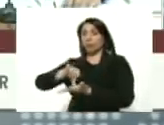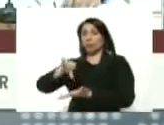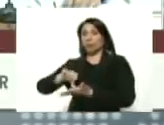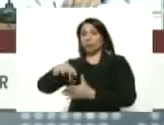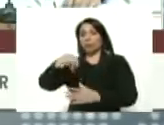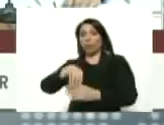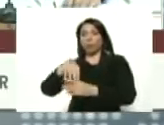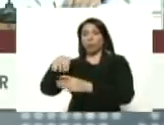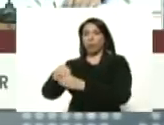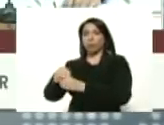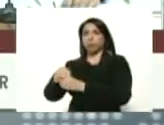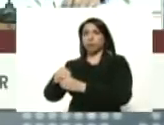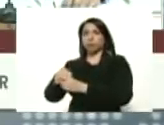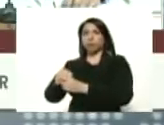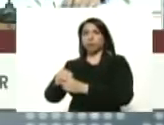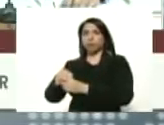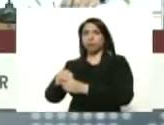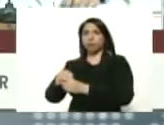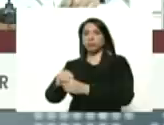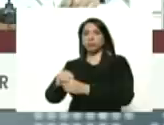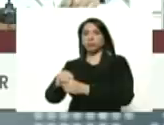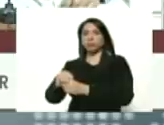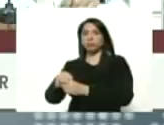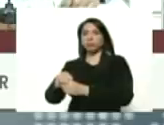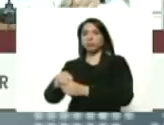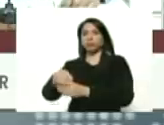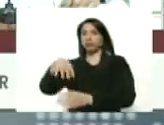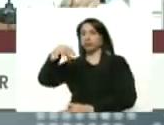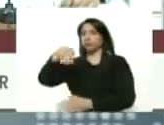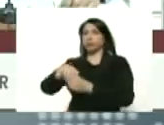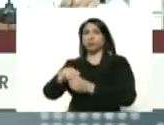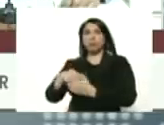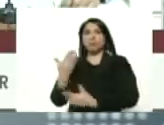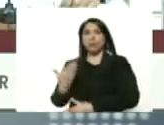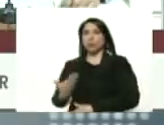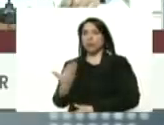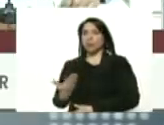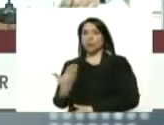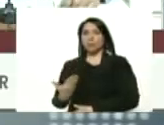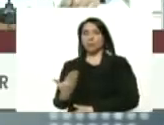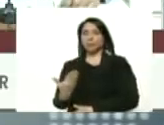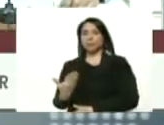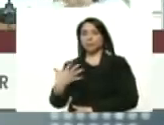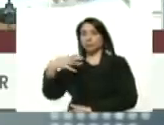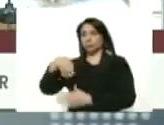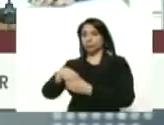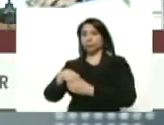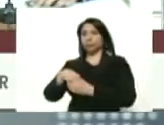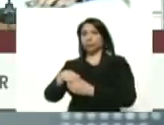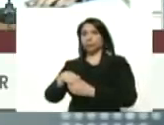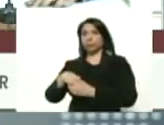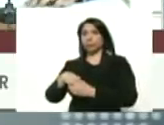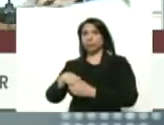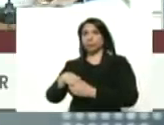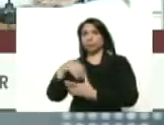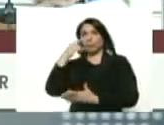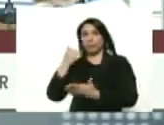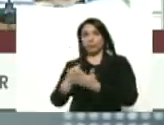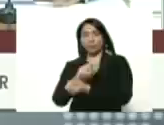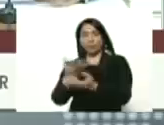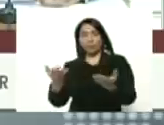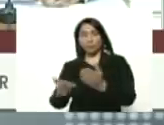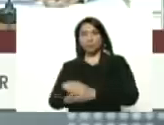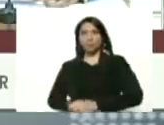cuarentena la cuarentena un eje fundamental la cuarentena fíjense ustedes